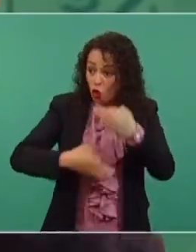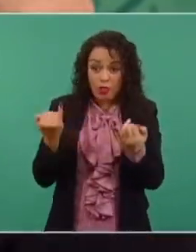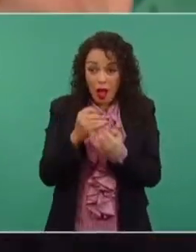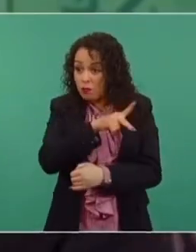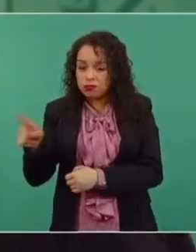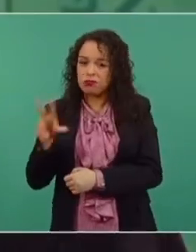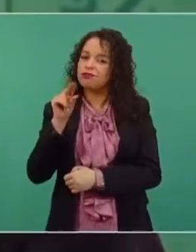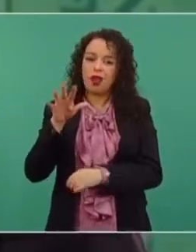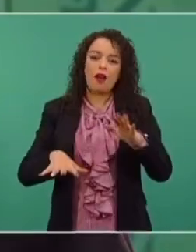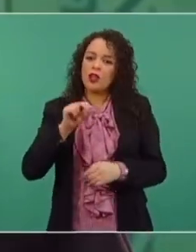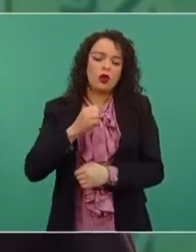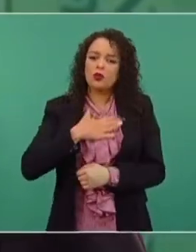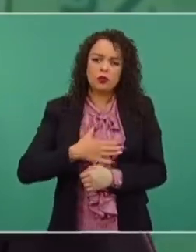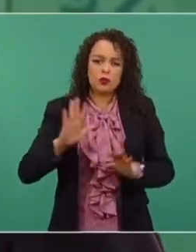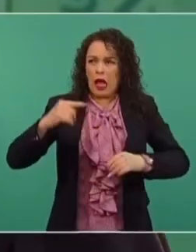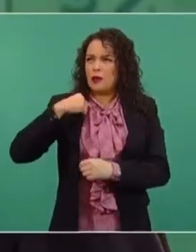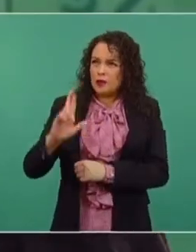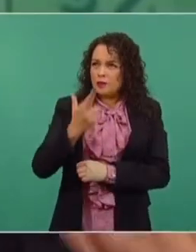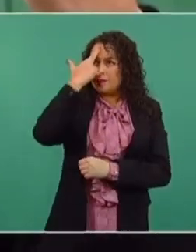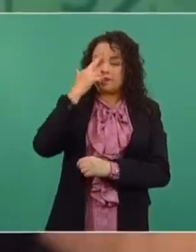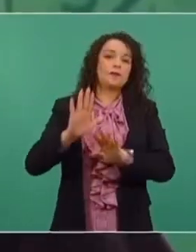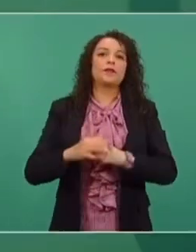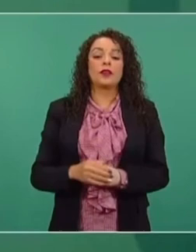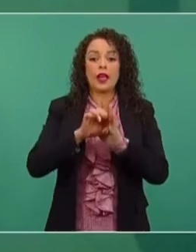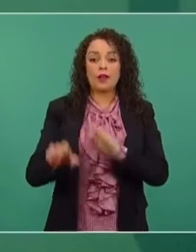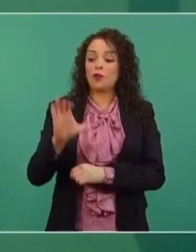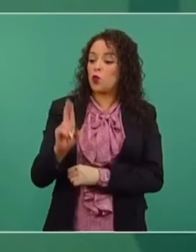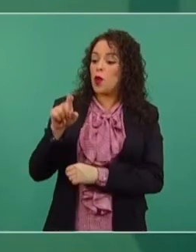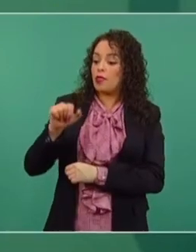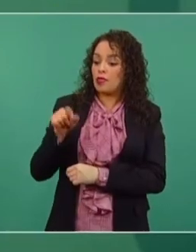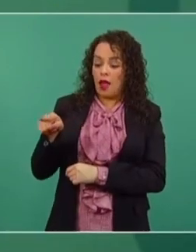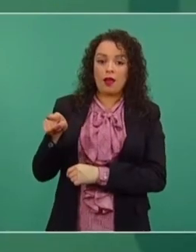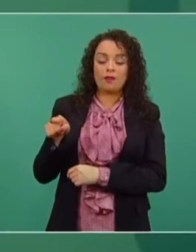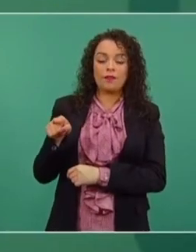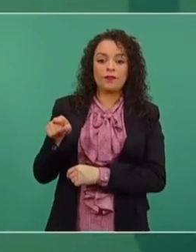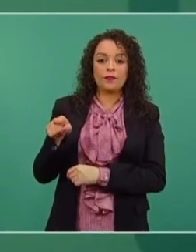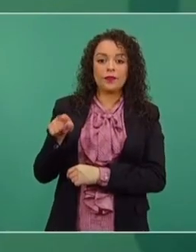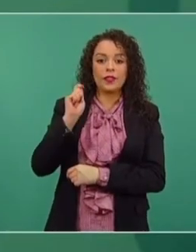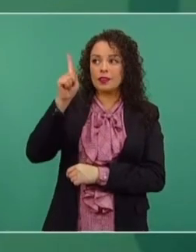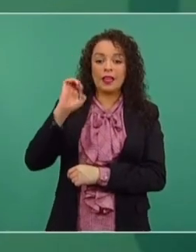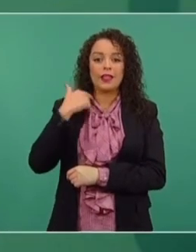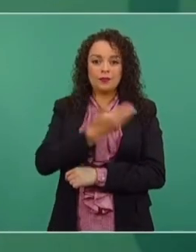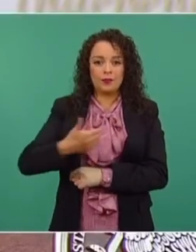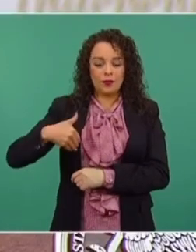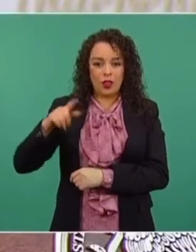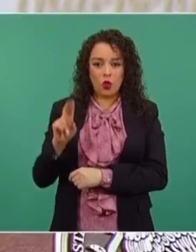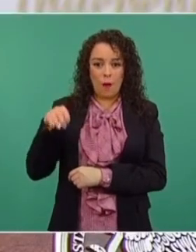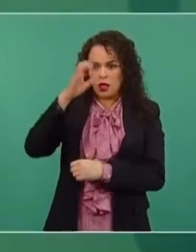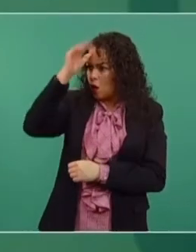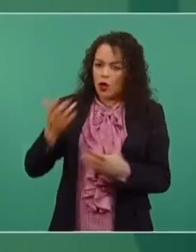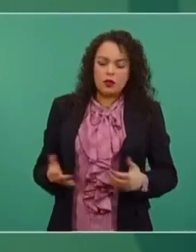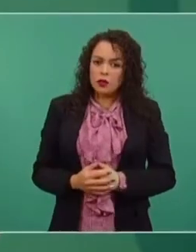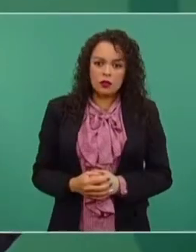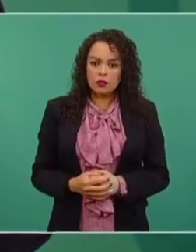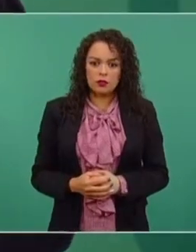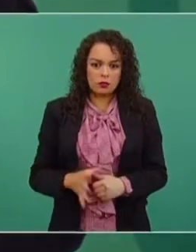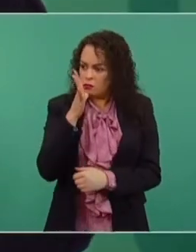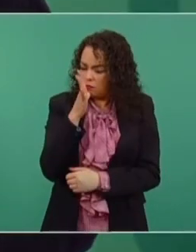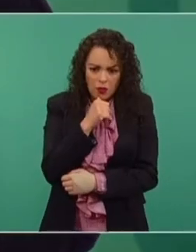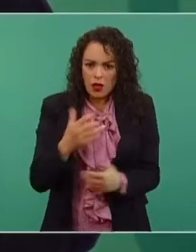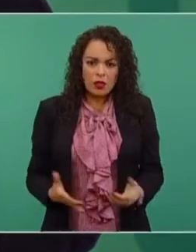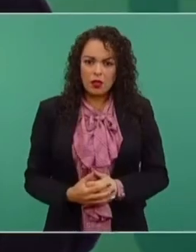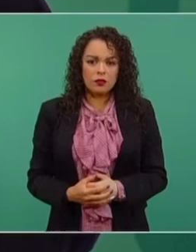Yo podría recordar que cuando cancelan la cuenta del presidente Trump, yo manifiesto mi inconformidad. No puede